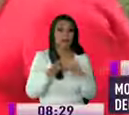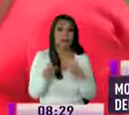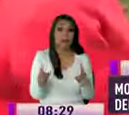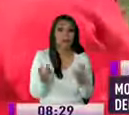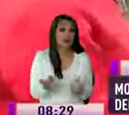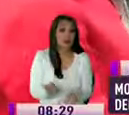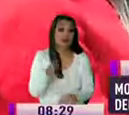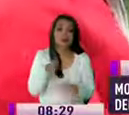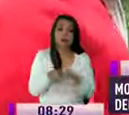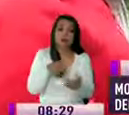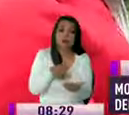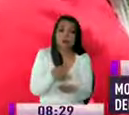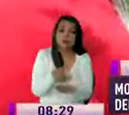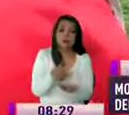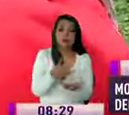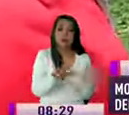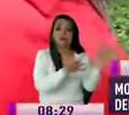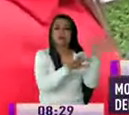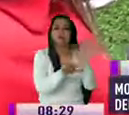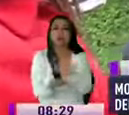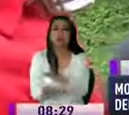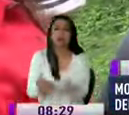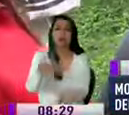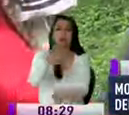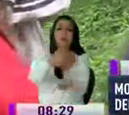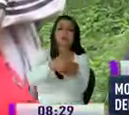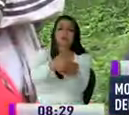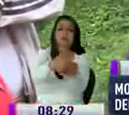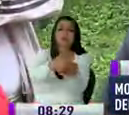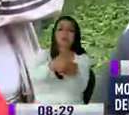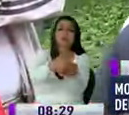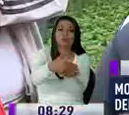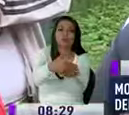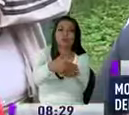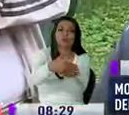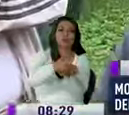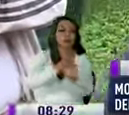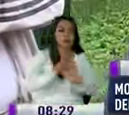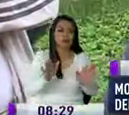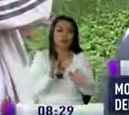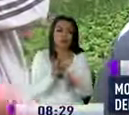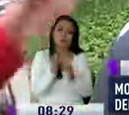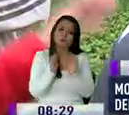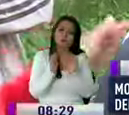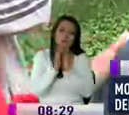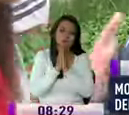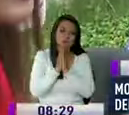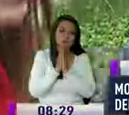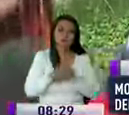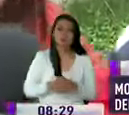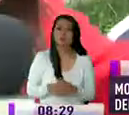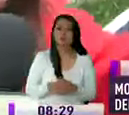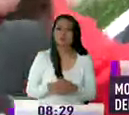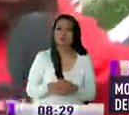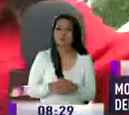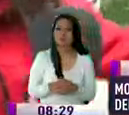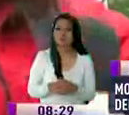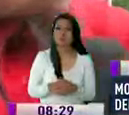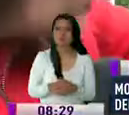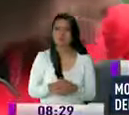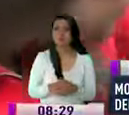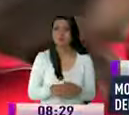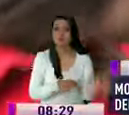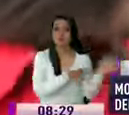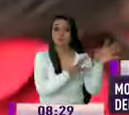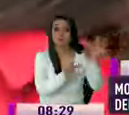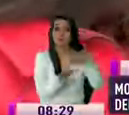ya no va a poder entrar porque ya está las boquetas de tierra por favor señorita ese es el caso que teníamos y no solamente allá botaron